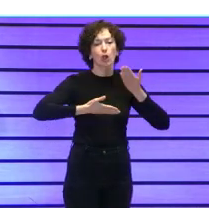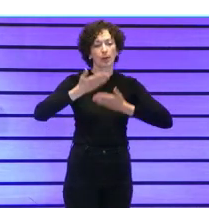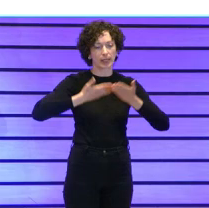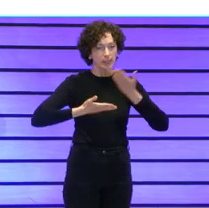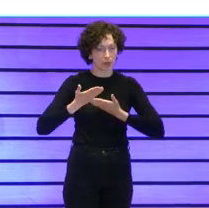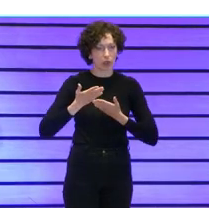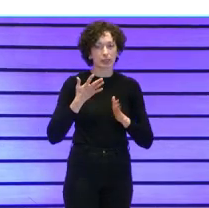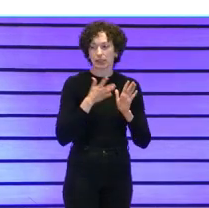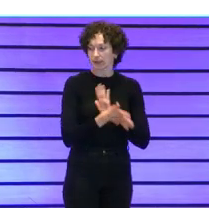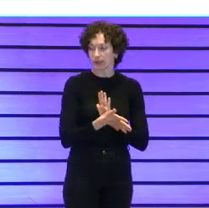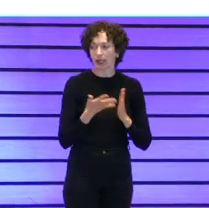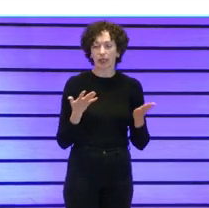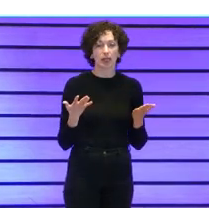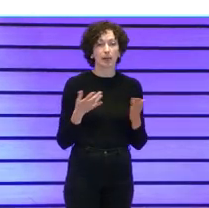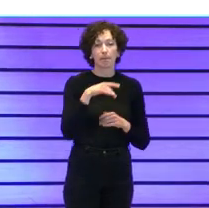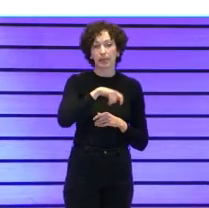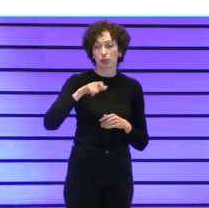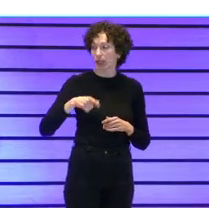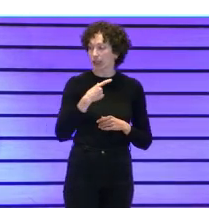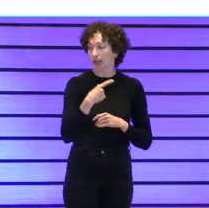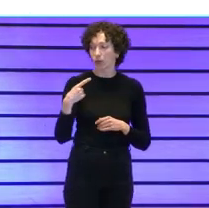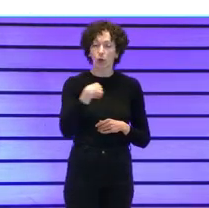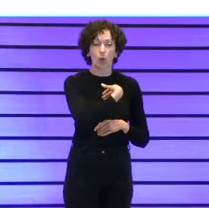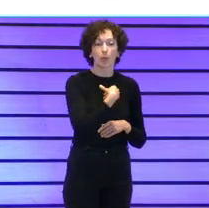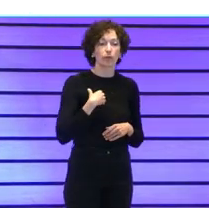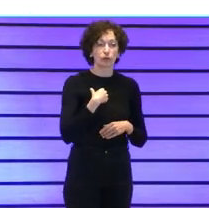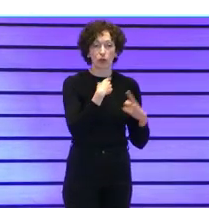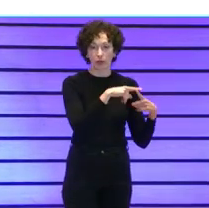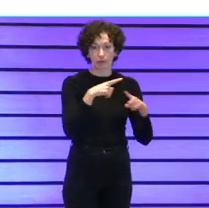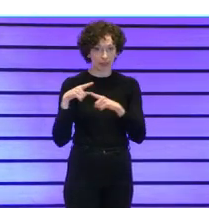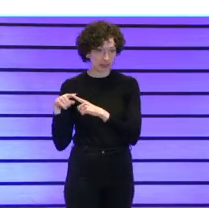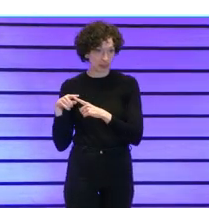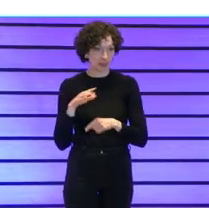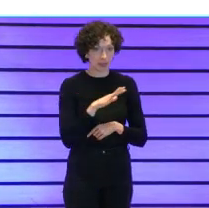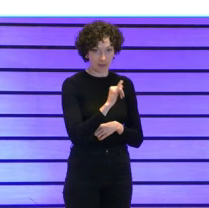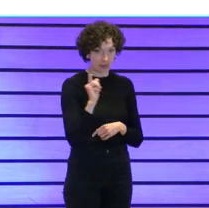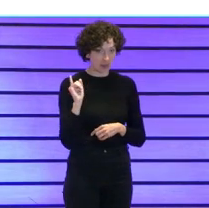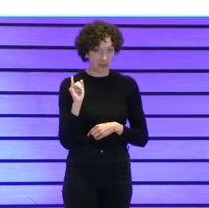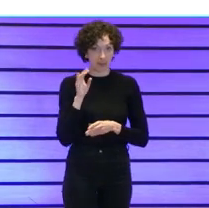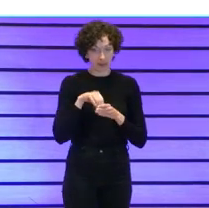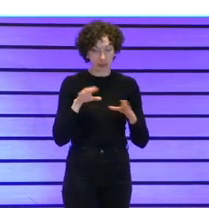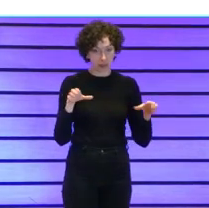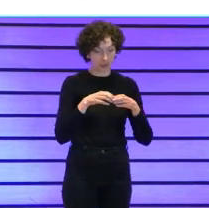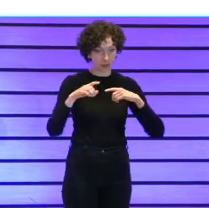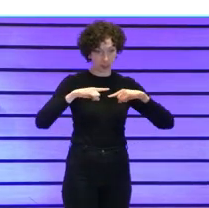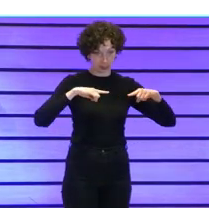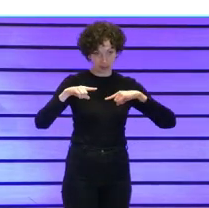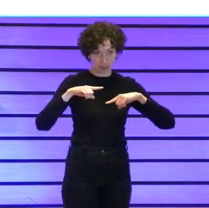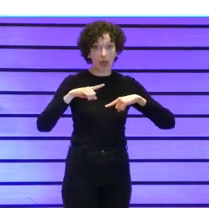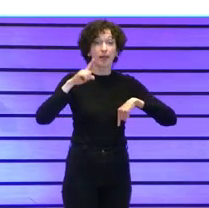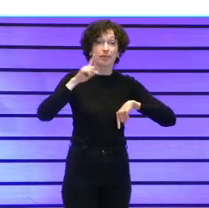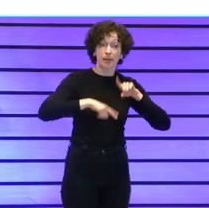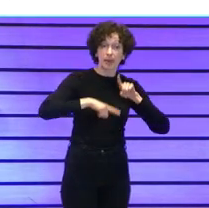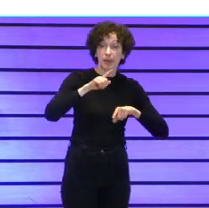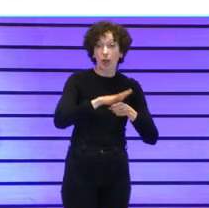aportamos cada persona tenía un rol en en el equipo directivo fundamentalmente en función